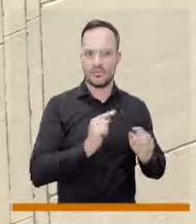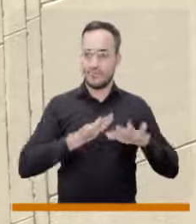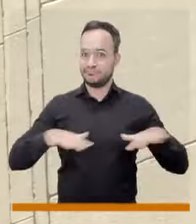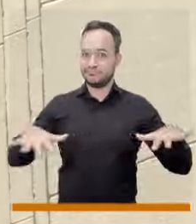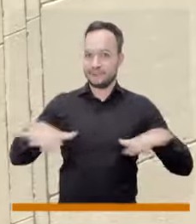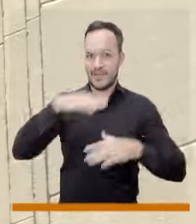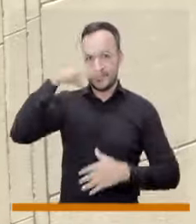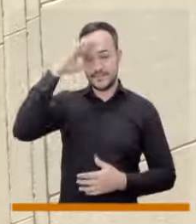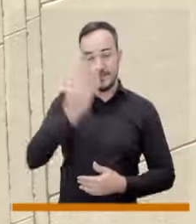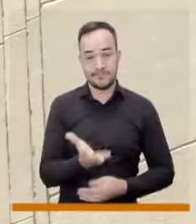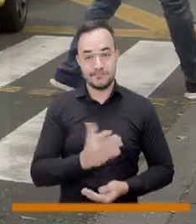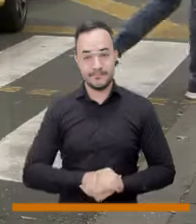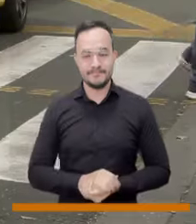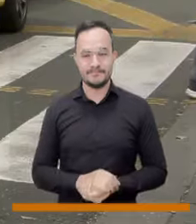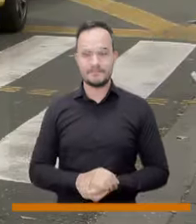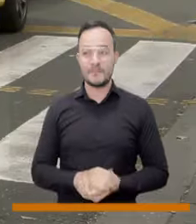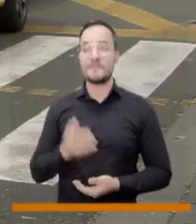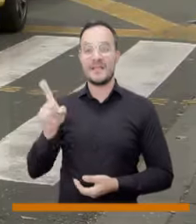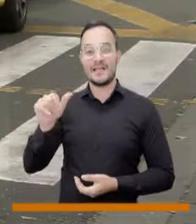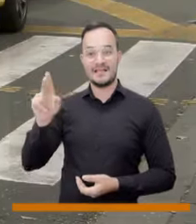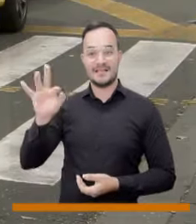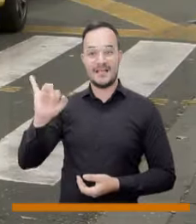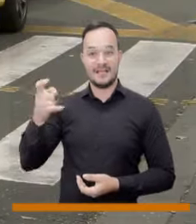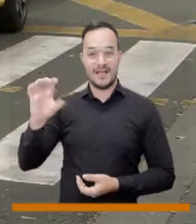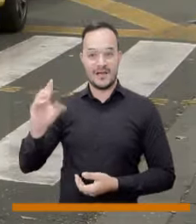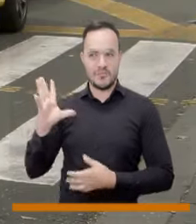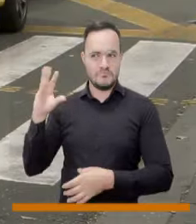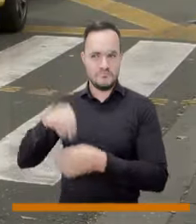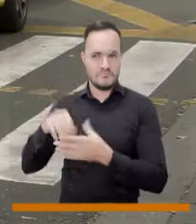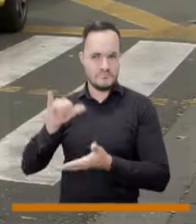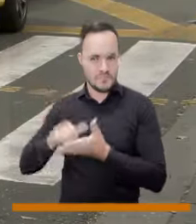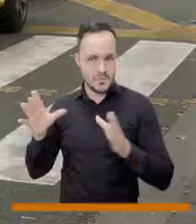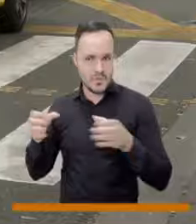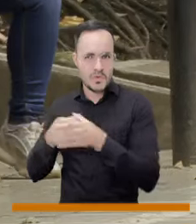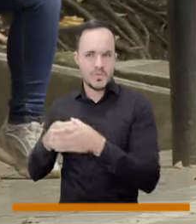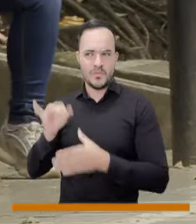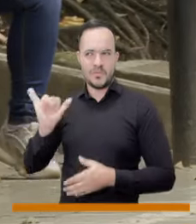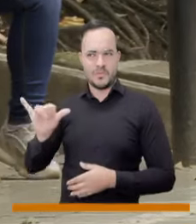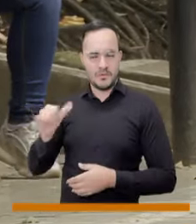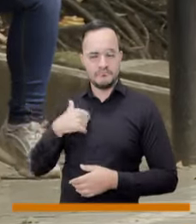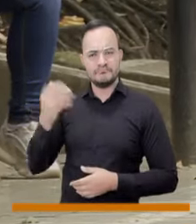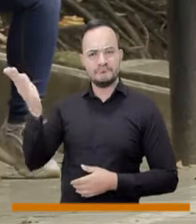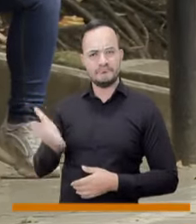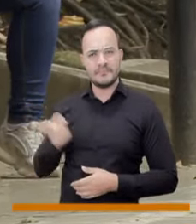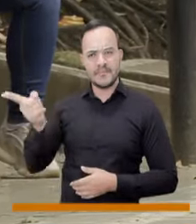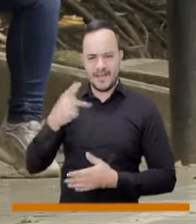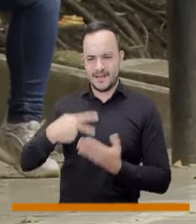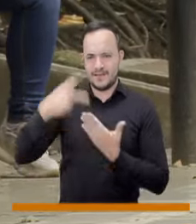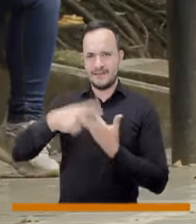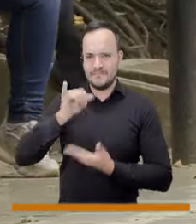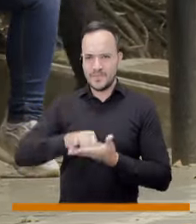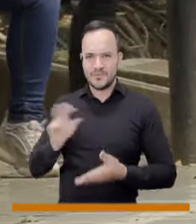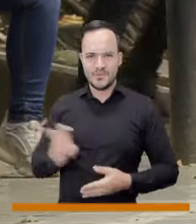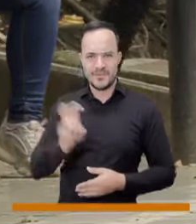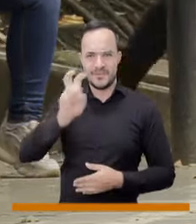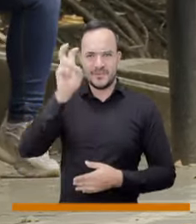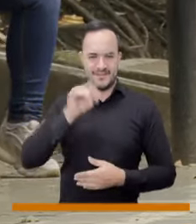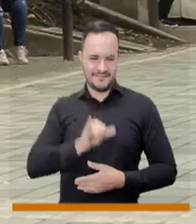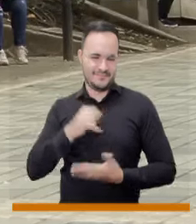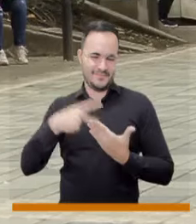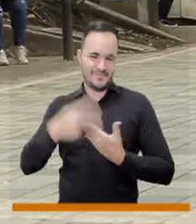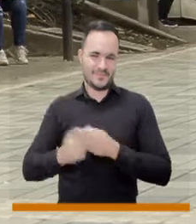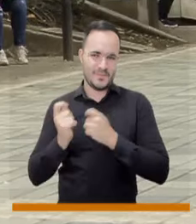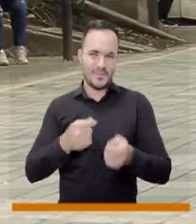ciudad de medellín santiago restrepo también hace parte de ese grupo donde estaba pablo del proyecto la serpiente con ellos